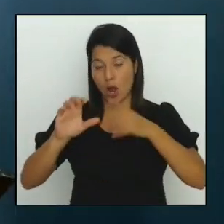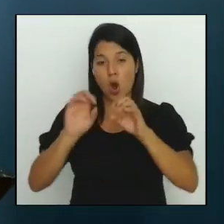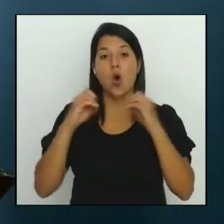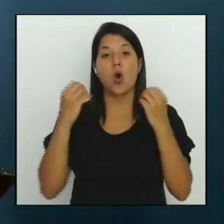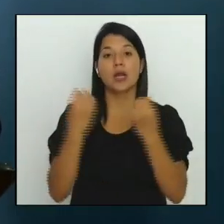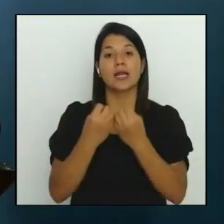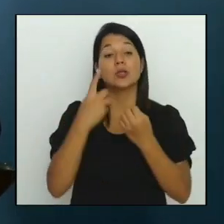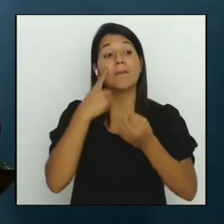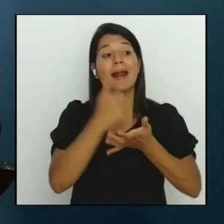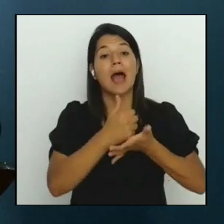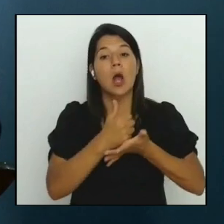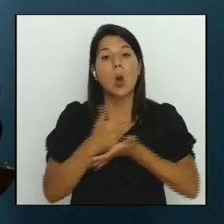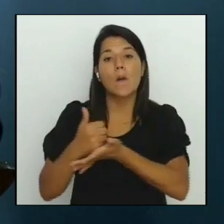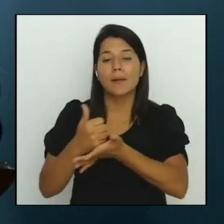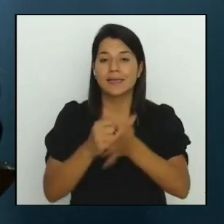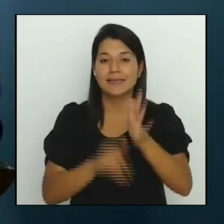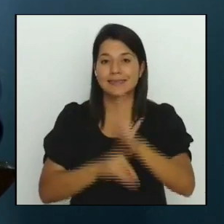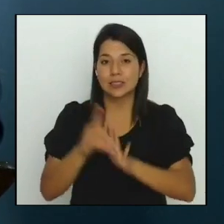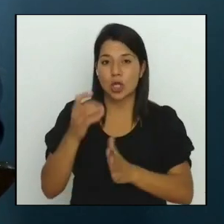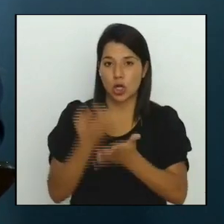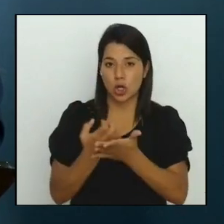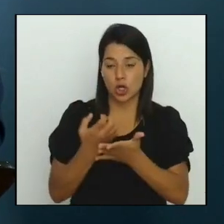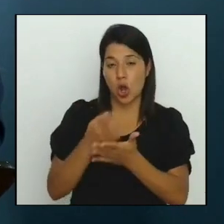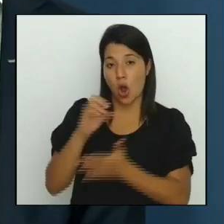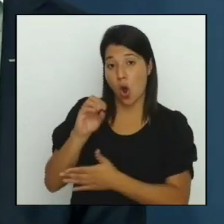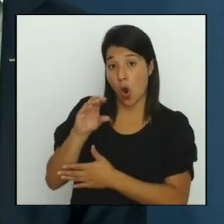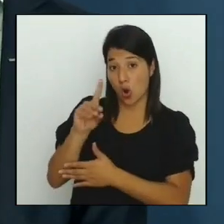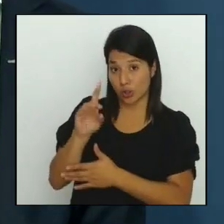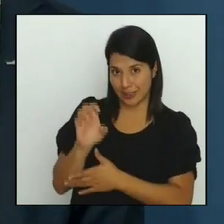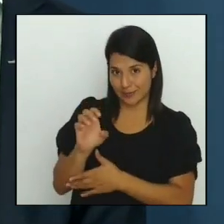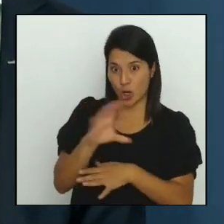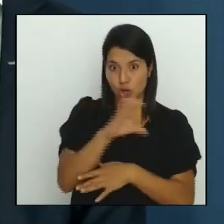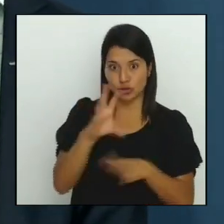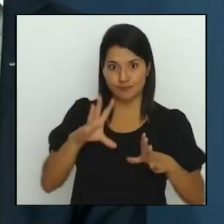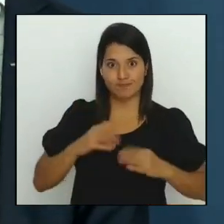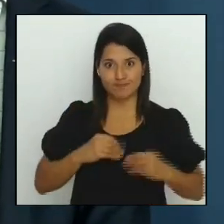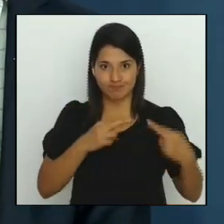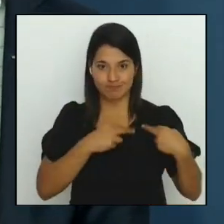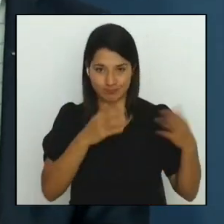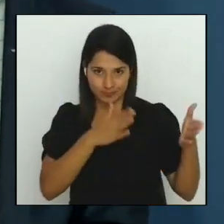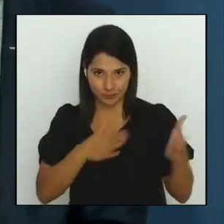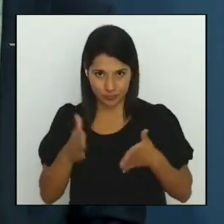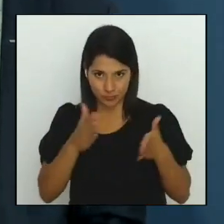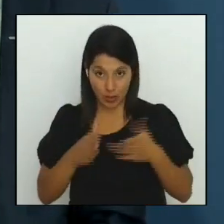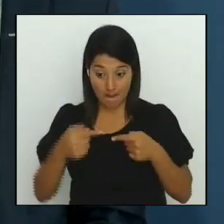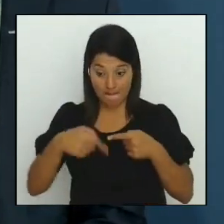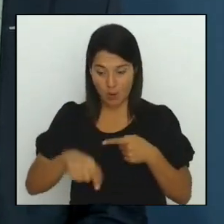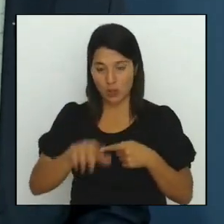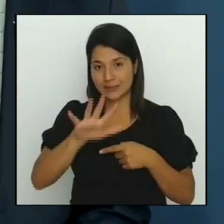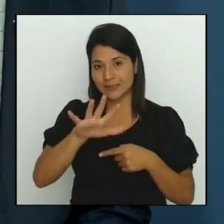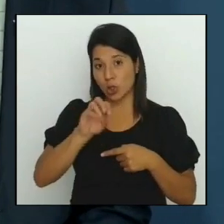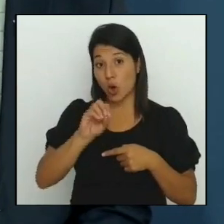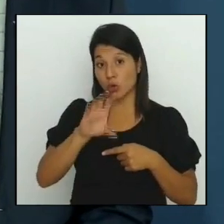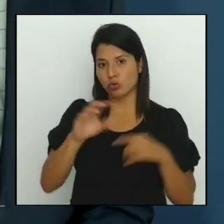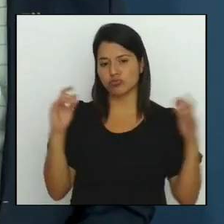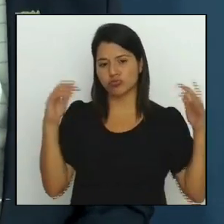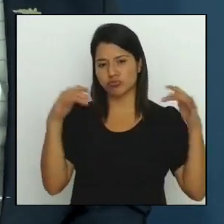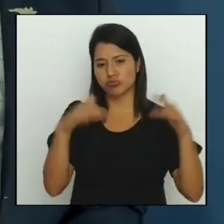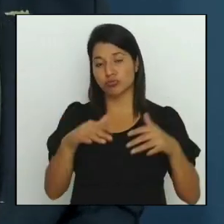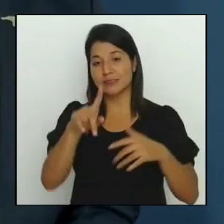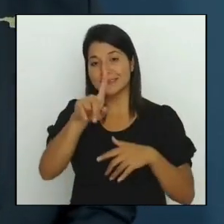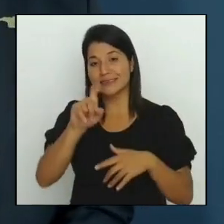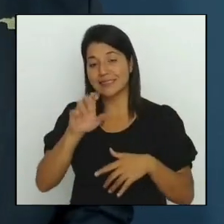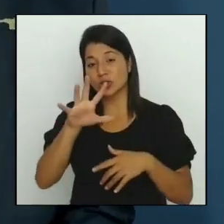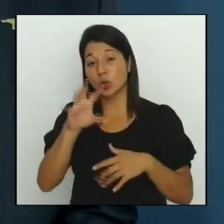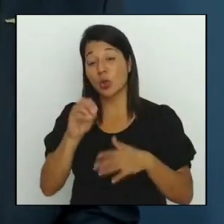desarrollo económico o ocde esta cumbre se llevará a cabo el 5 de octubre y reunirá más de 150 líderes de alto nivel